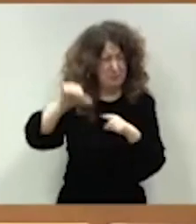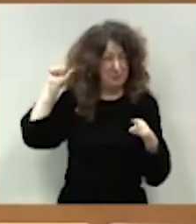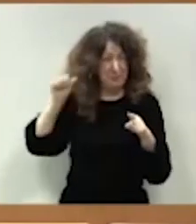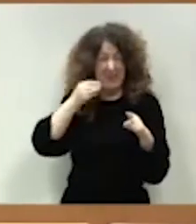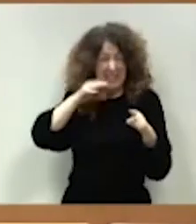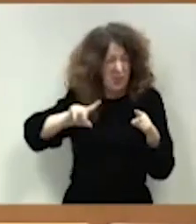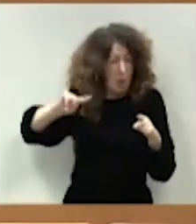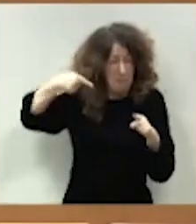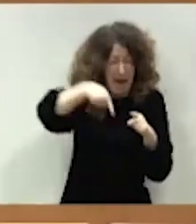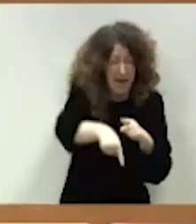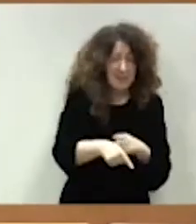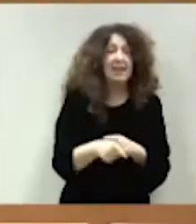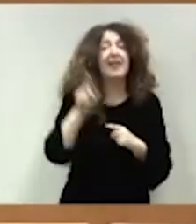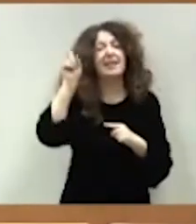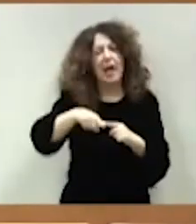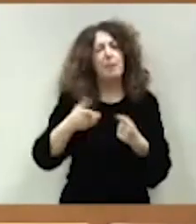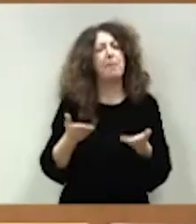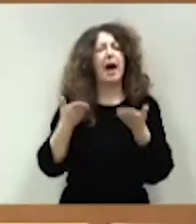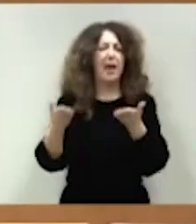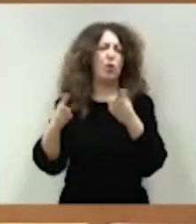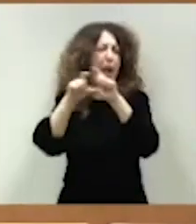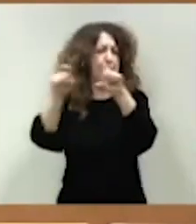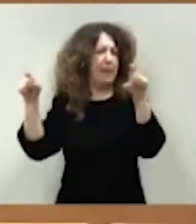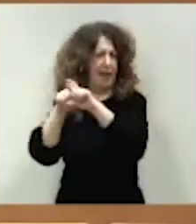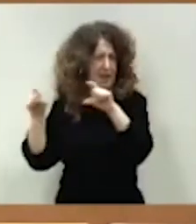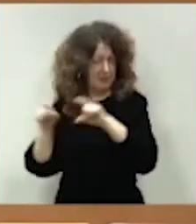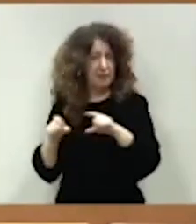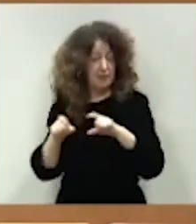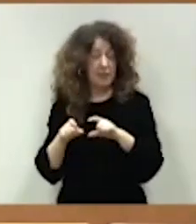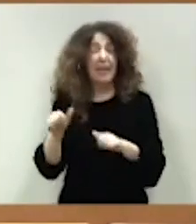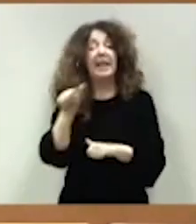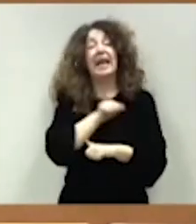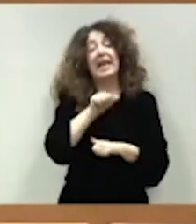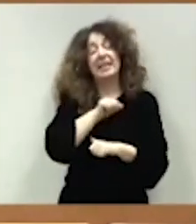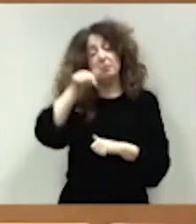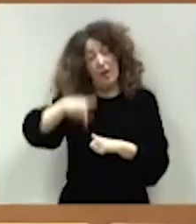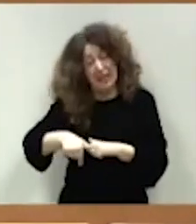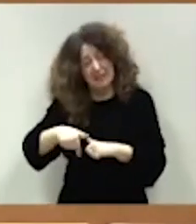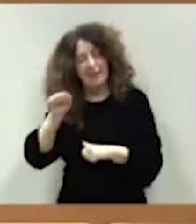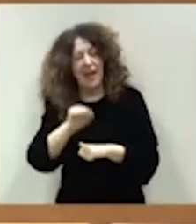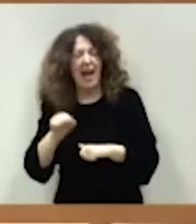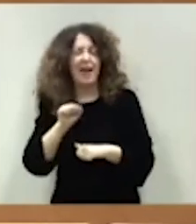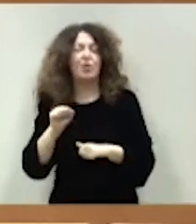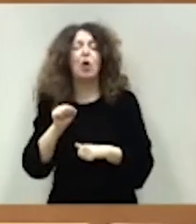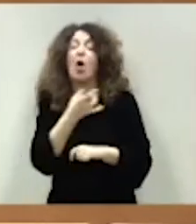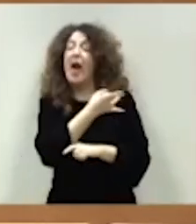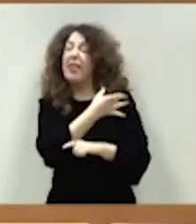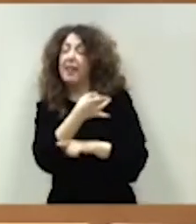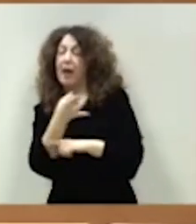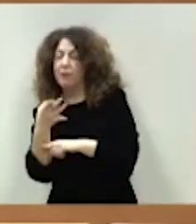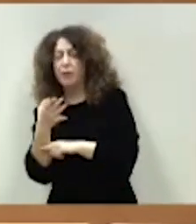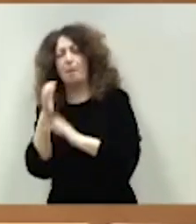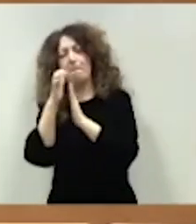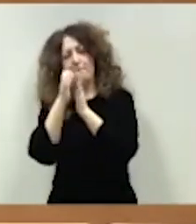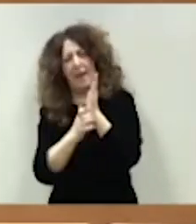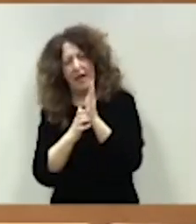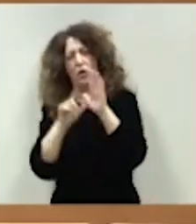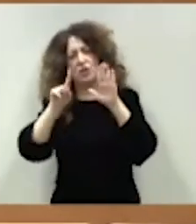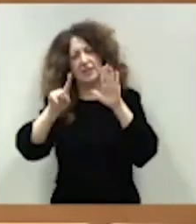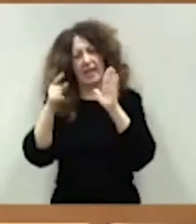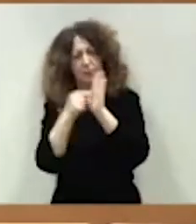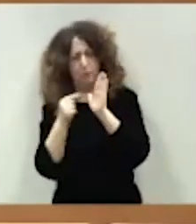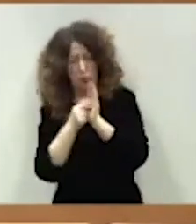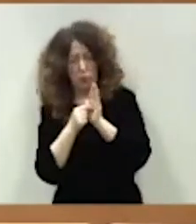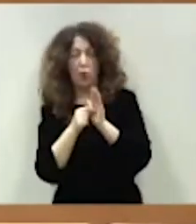productivo, esperamos que en este año reduzcamos el déficit más de 6 puntos porcentuales, pasando